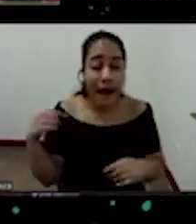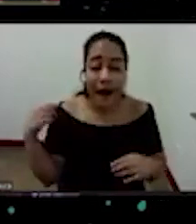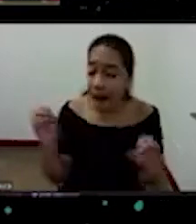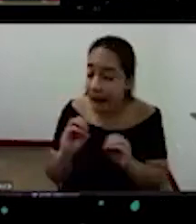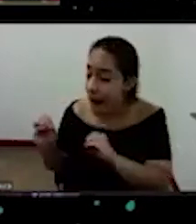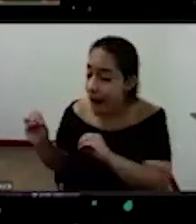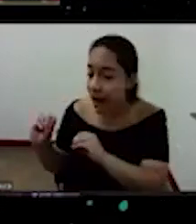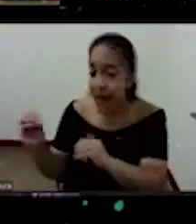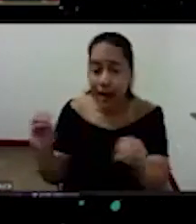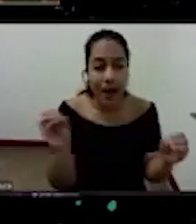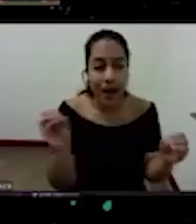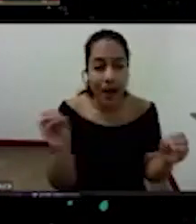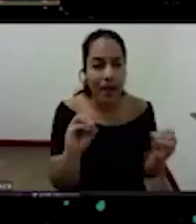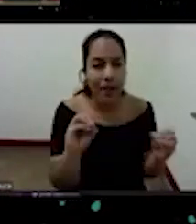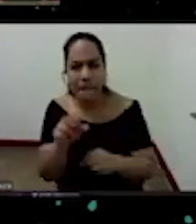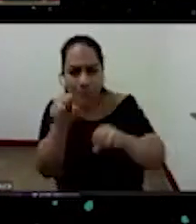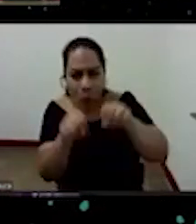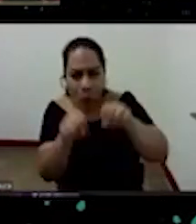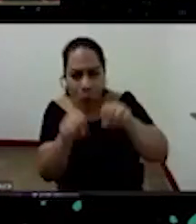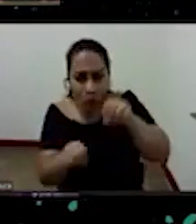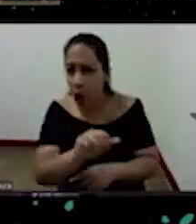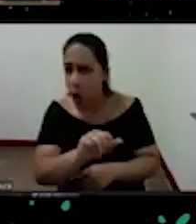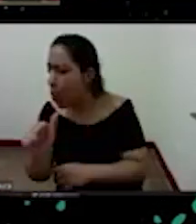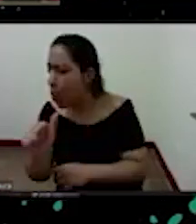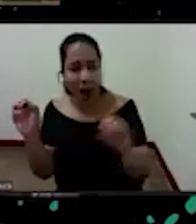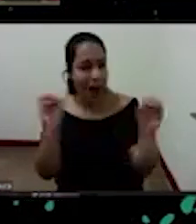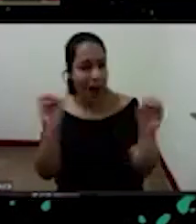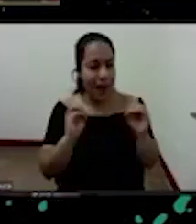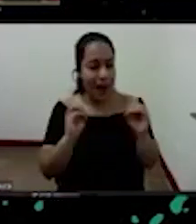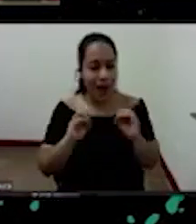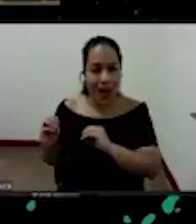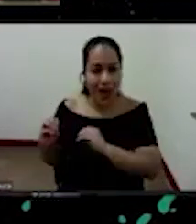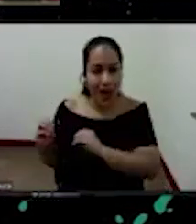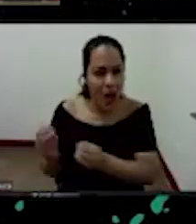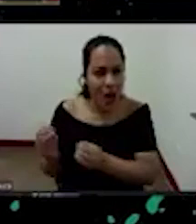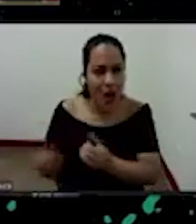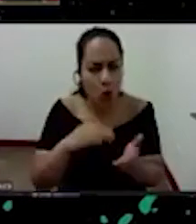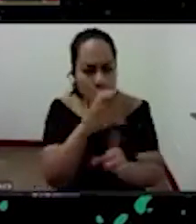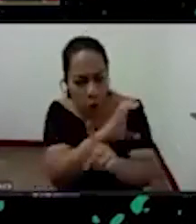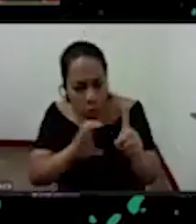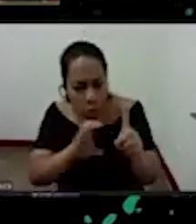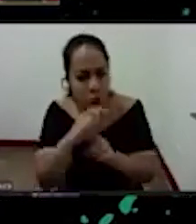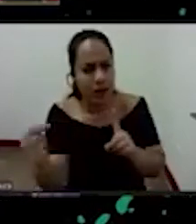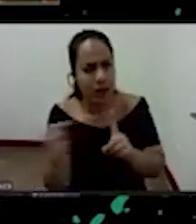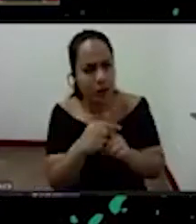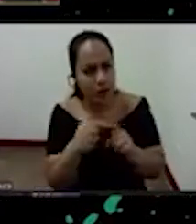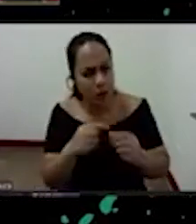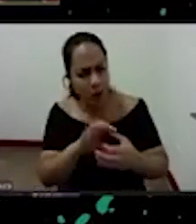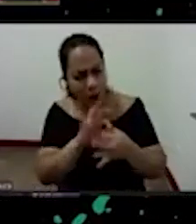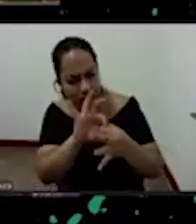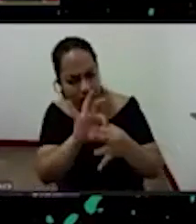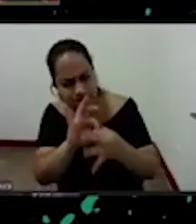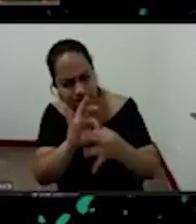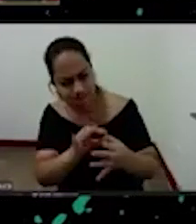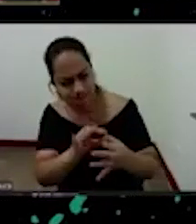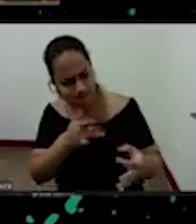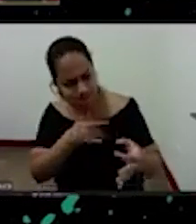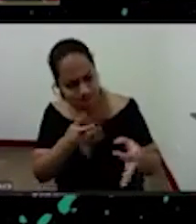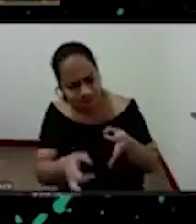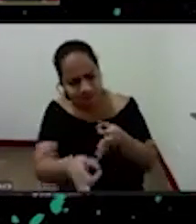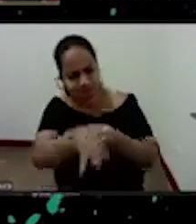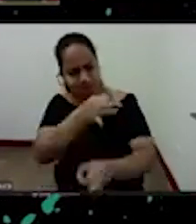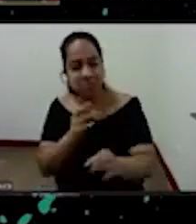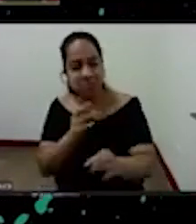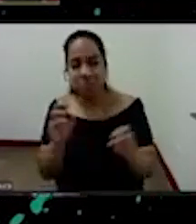posibilidad de construir una cultura de solidaridad y de empatía si no